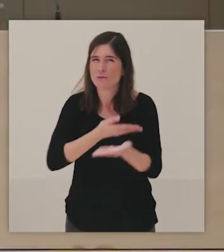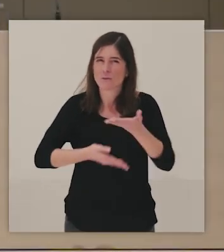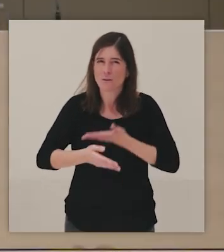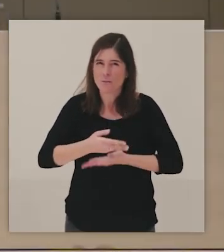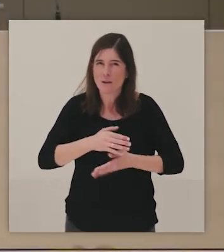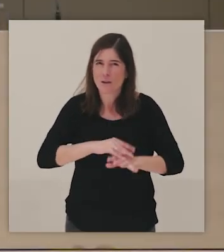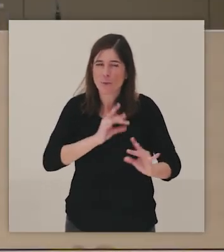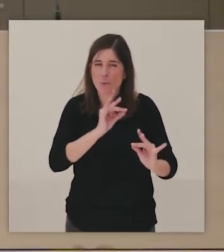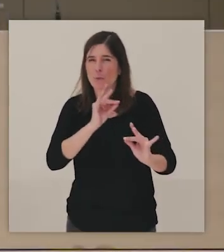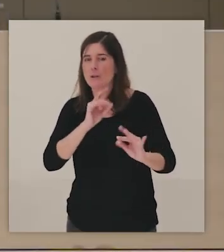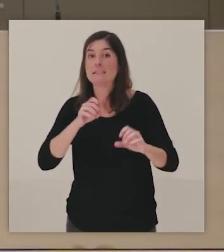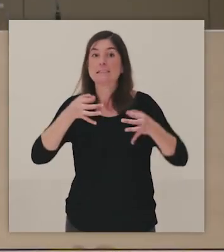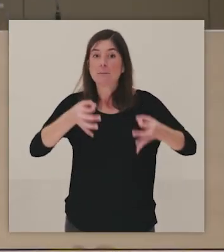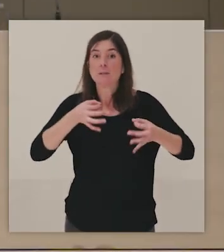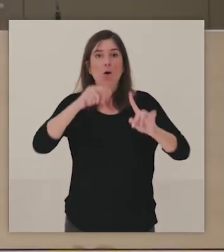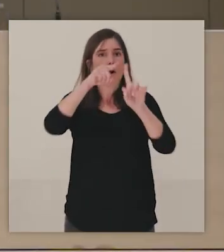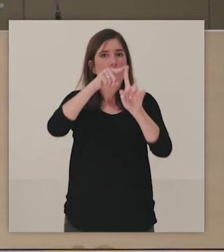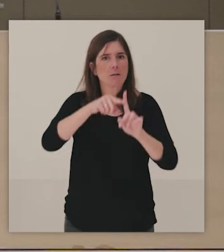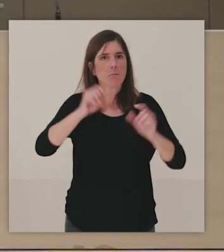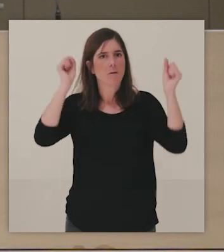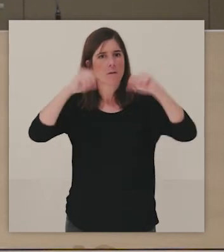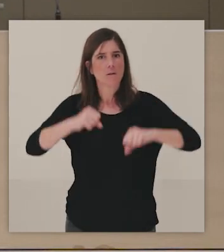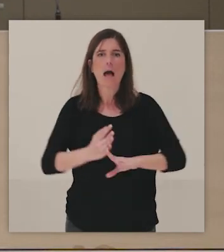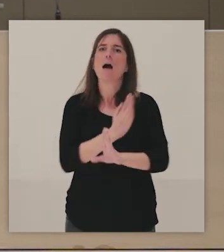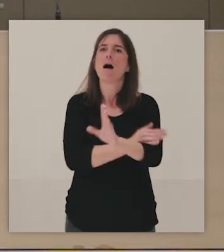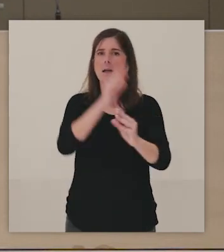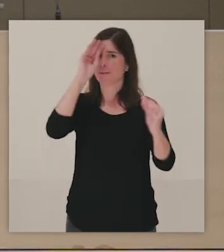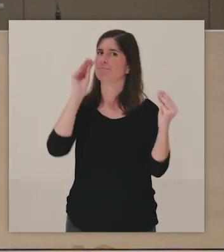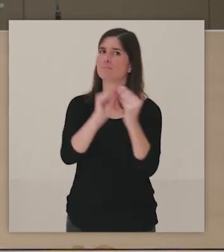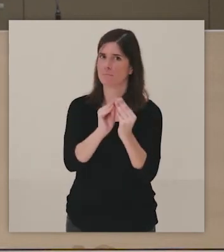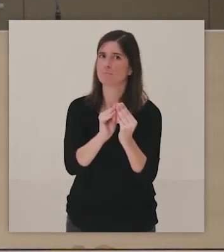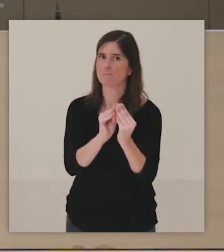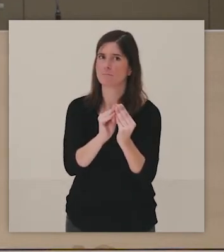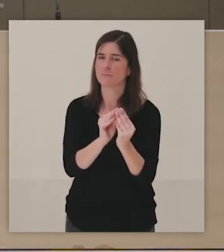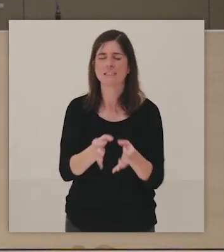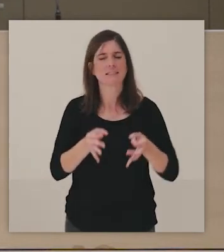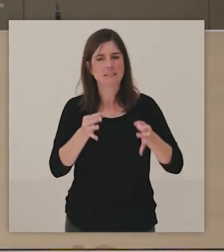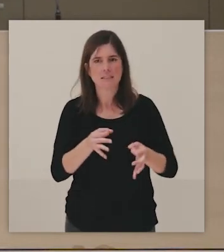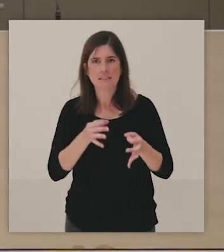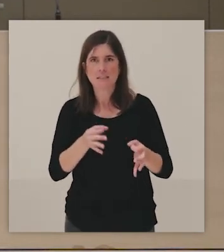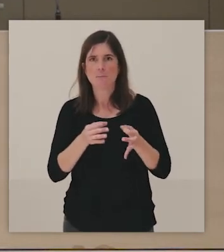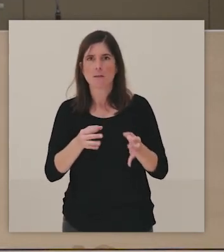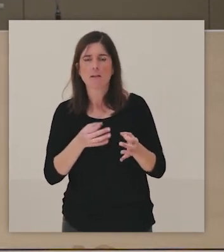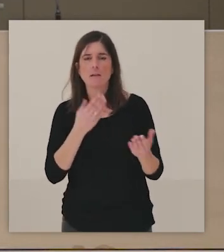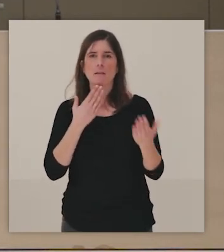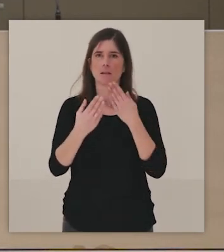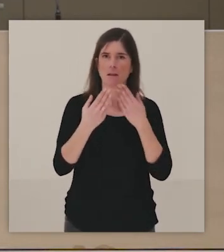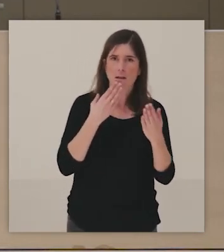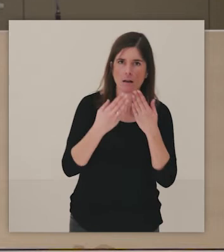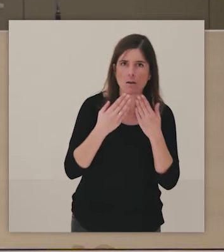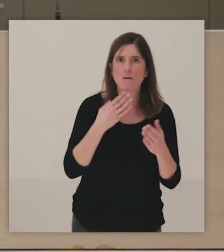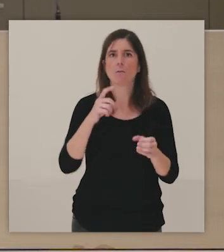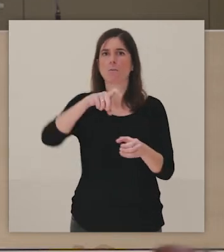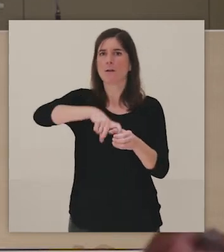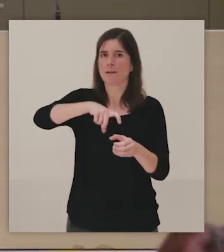Siempre los objetivos y las decisiones son consensuadas. Trabajamos igualmente a partir del diálogo y de